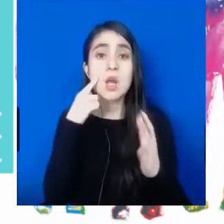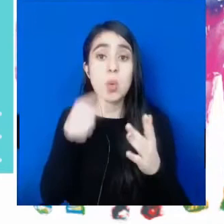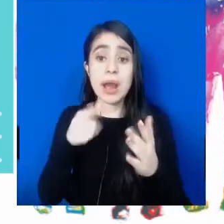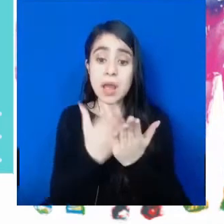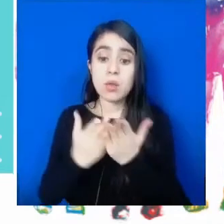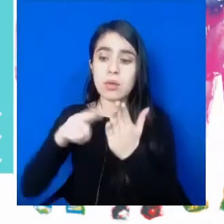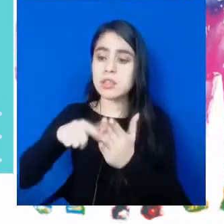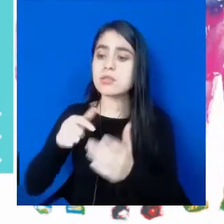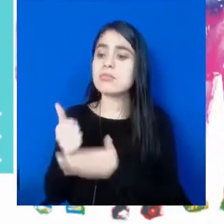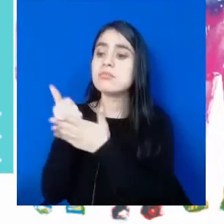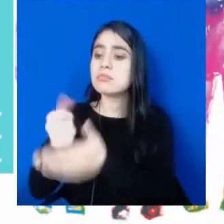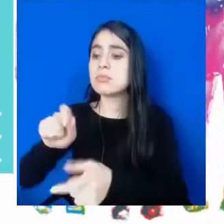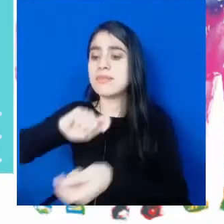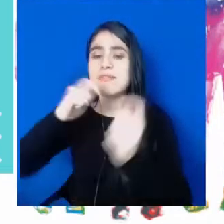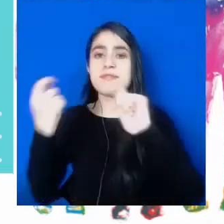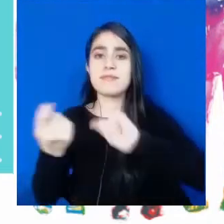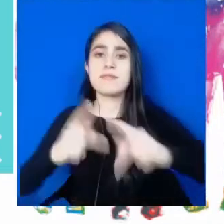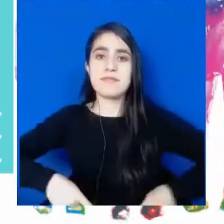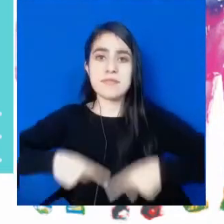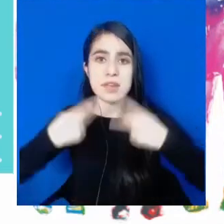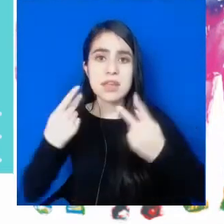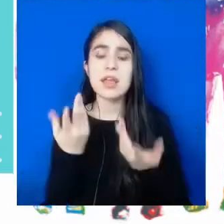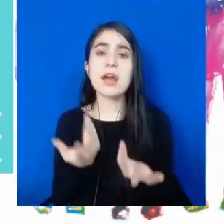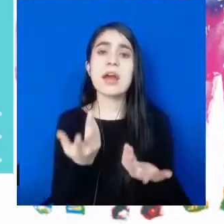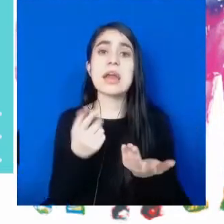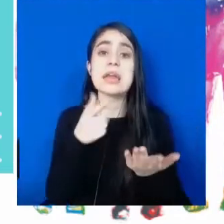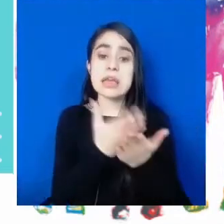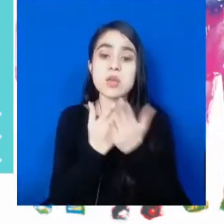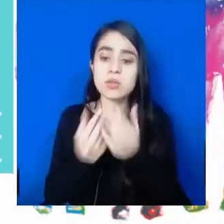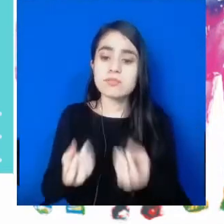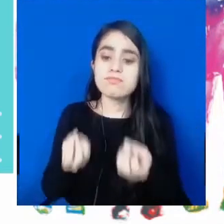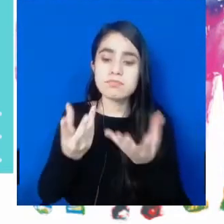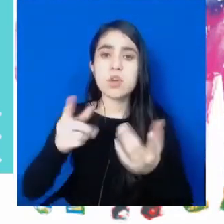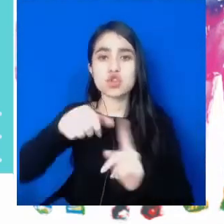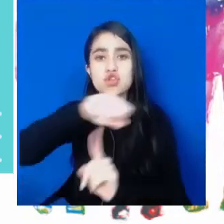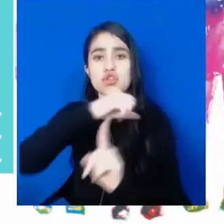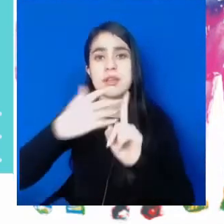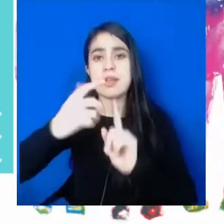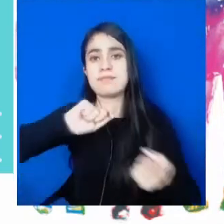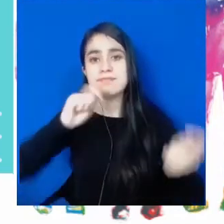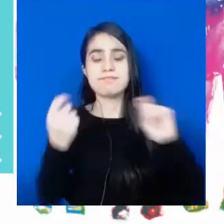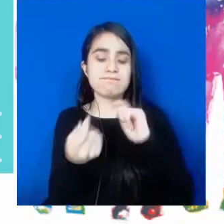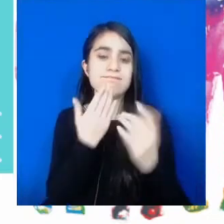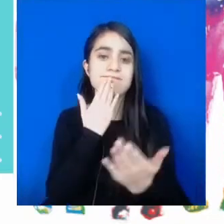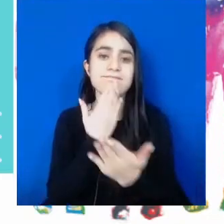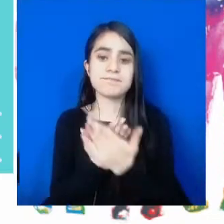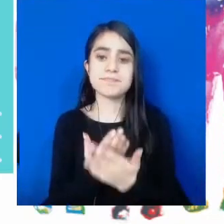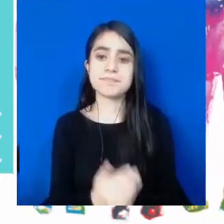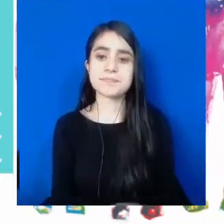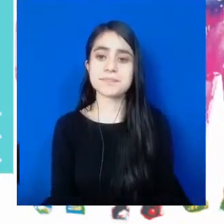que ayude a transformar vidas y ayude también a transformar nuestra sociedad. Gracias.